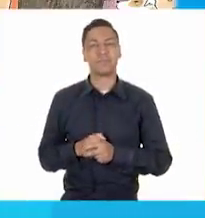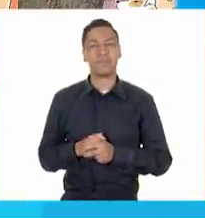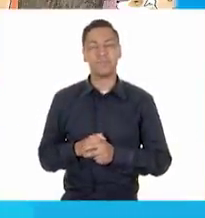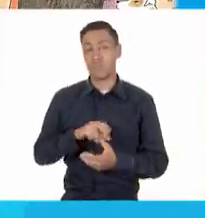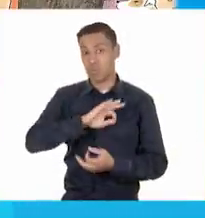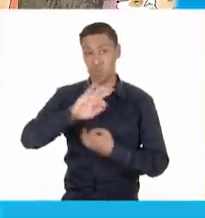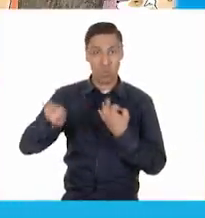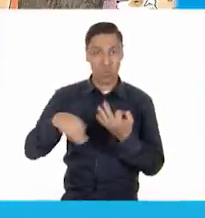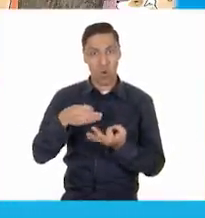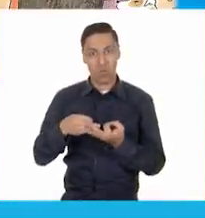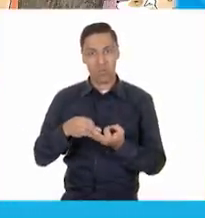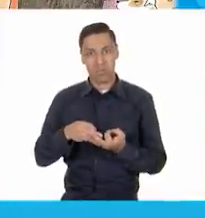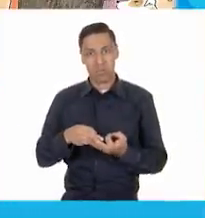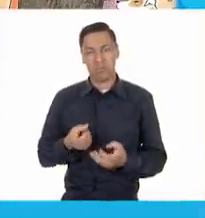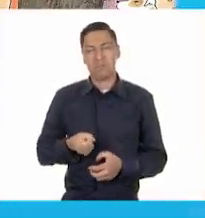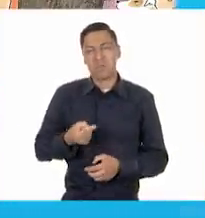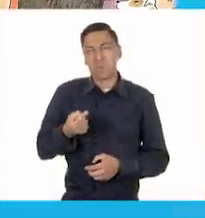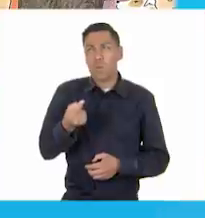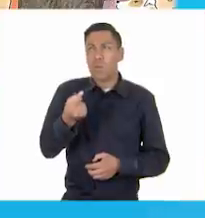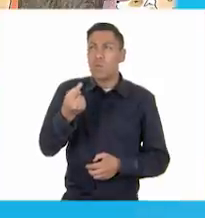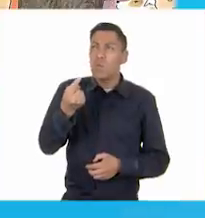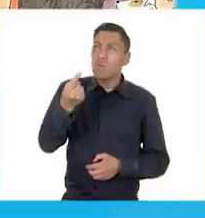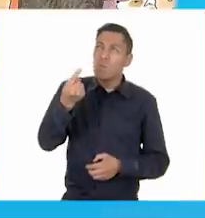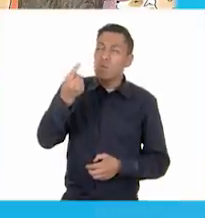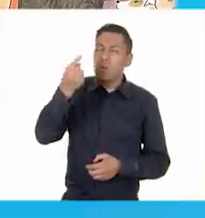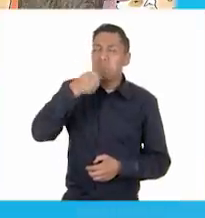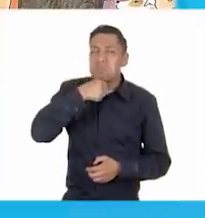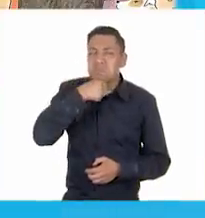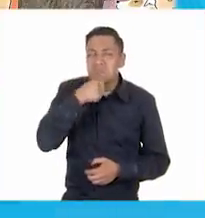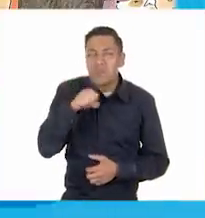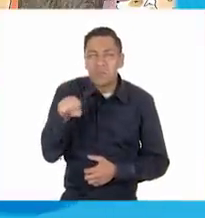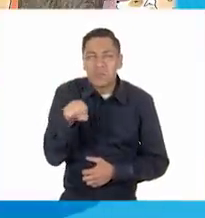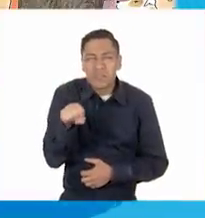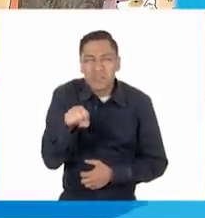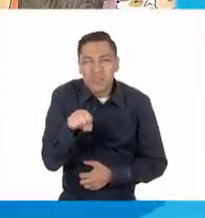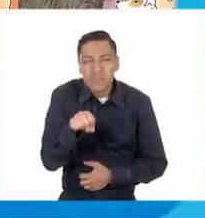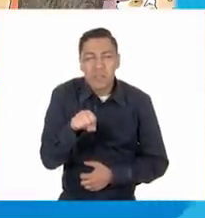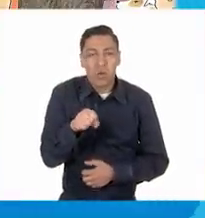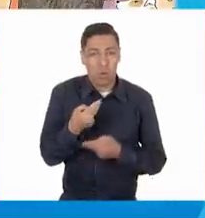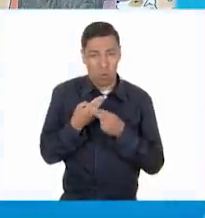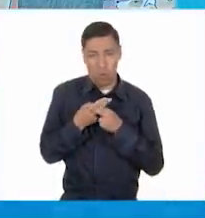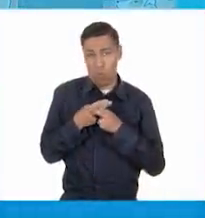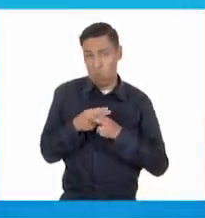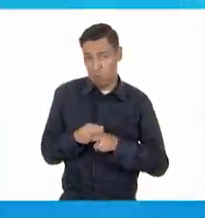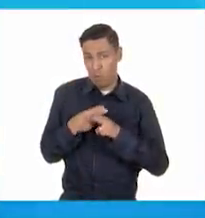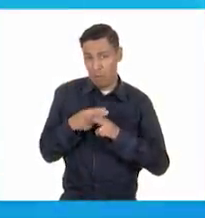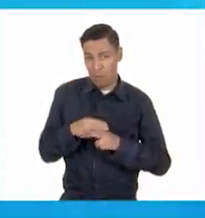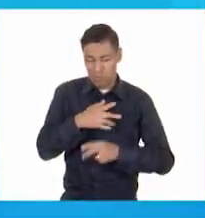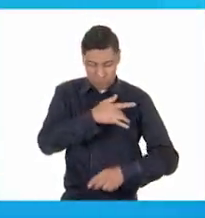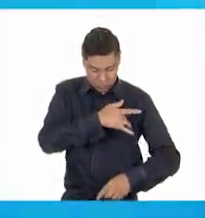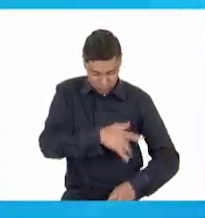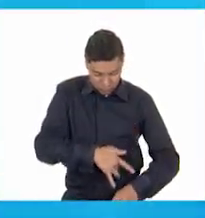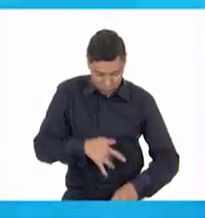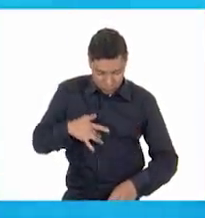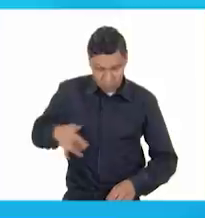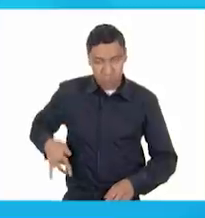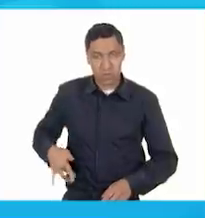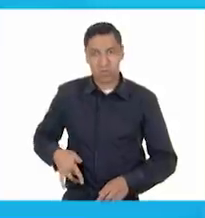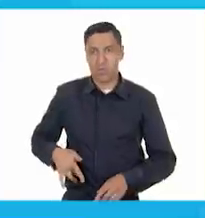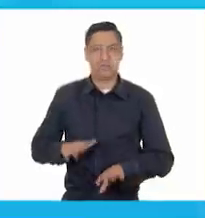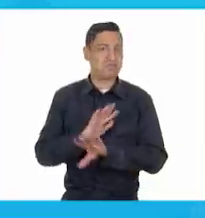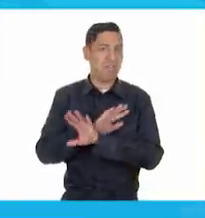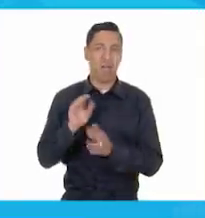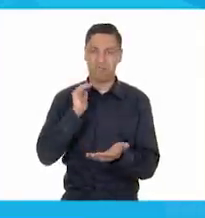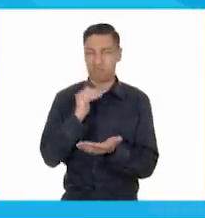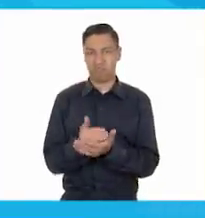todos nos hacemos mayores. Entonces, los huesos y los órganos ya no crecen más. Pero algunas partes de ti